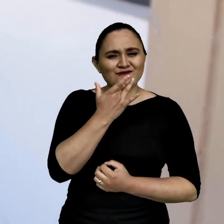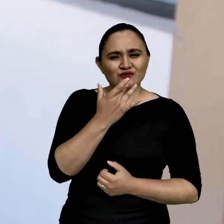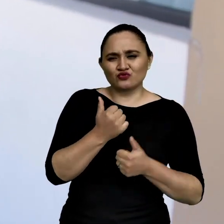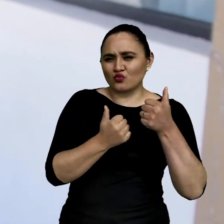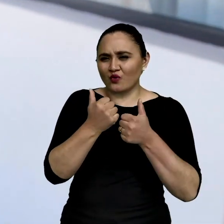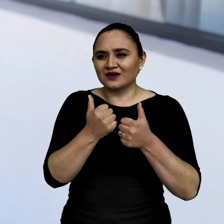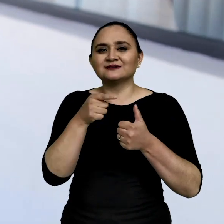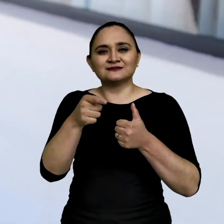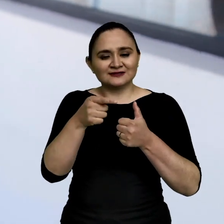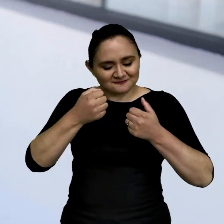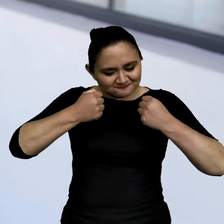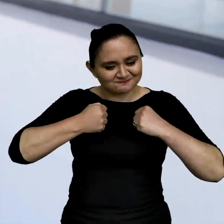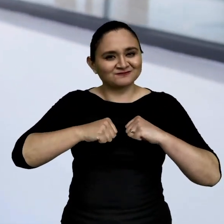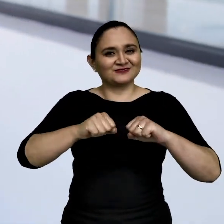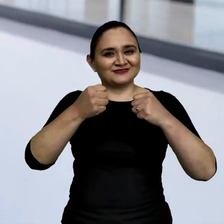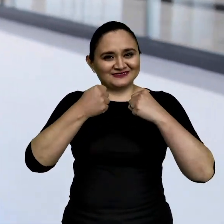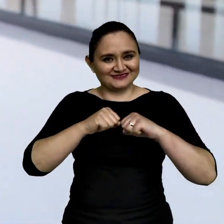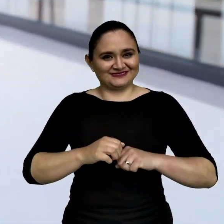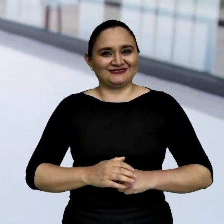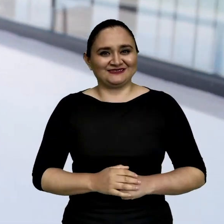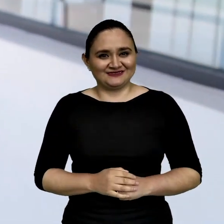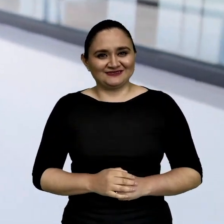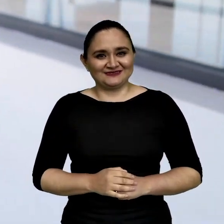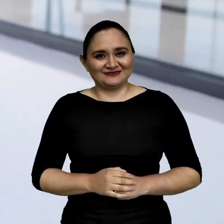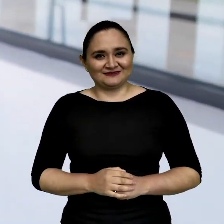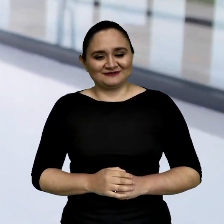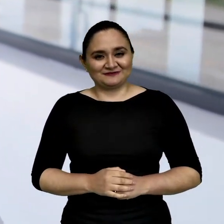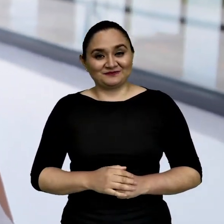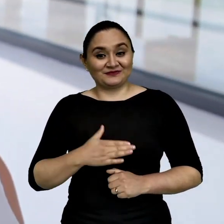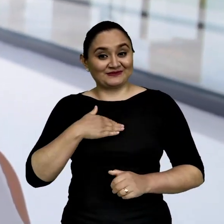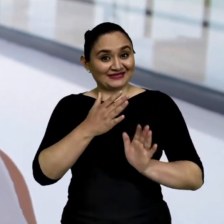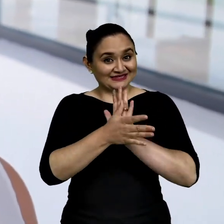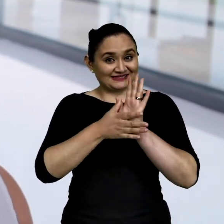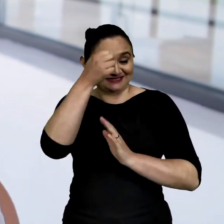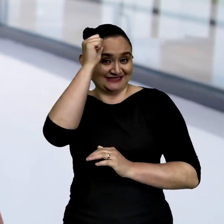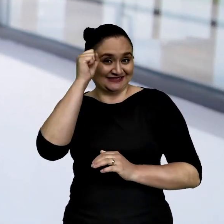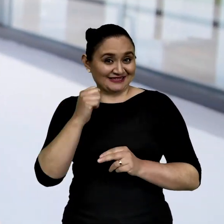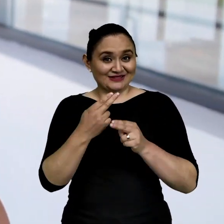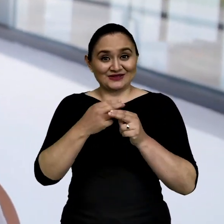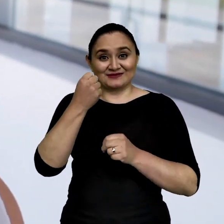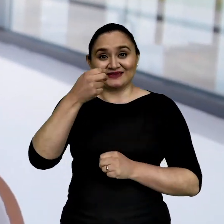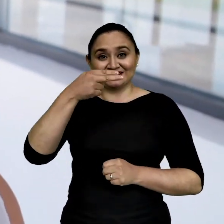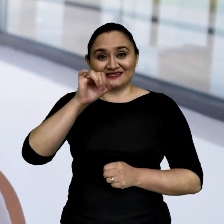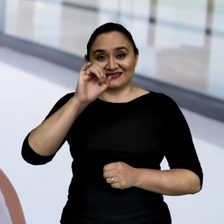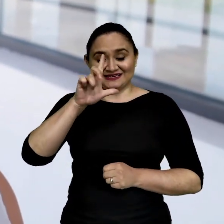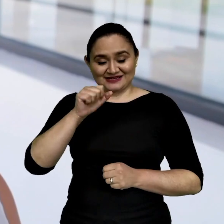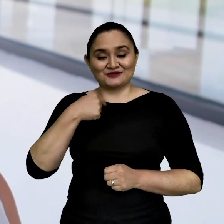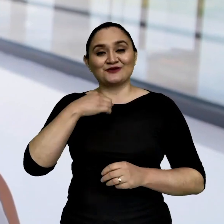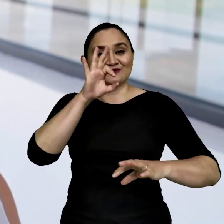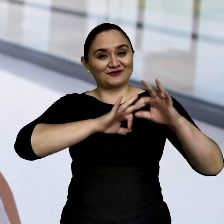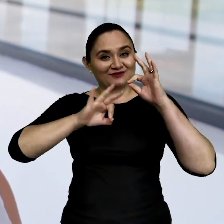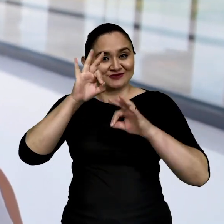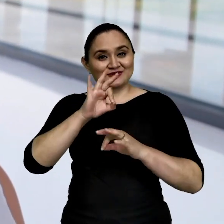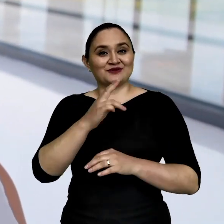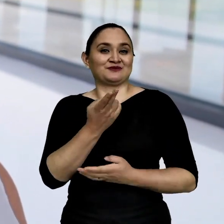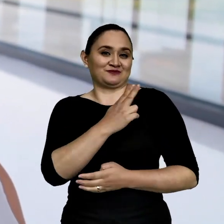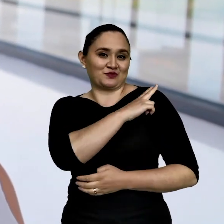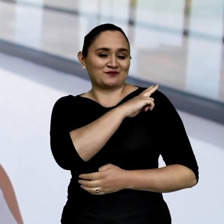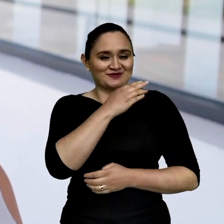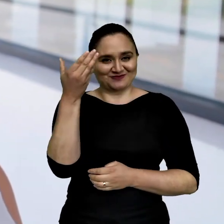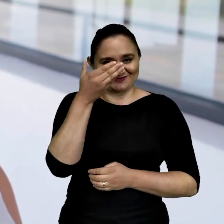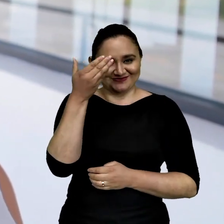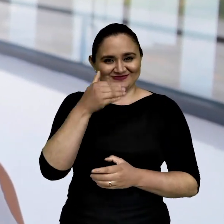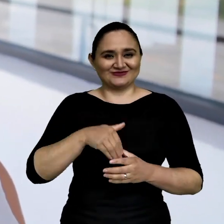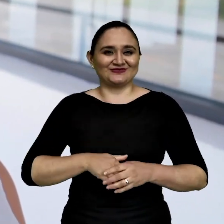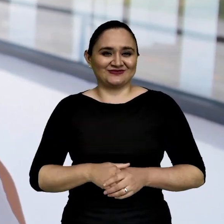nos gusta y echarle para adelante. Soy Sheila Serrano, física y docente investigadora de la Universidad